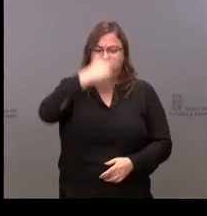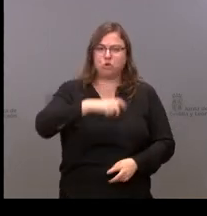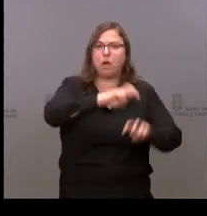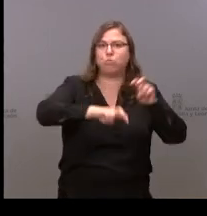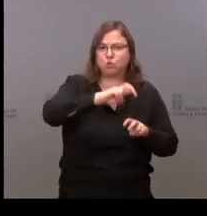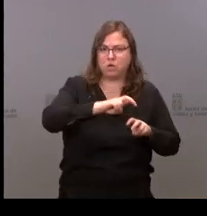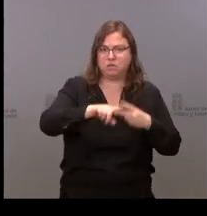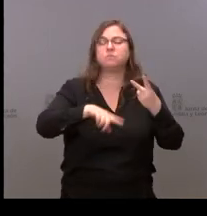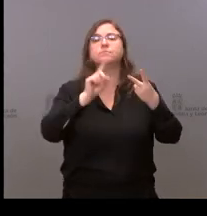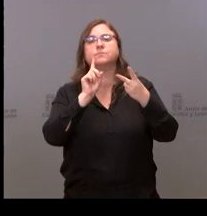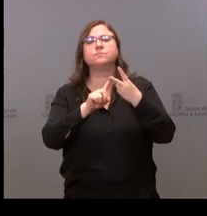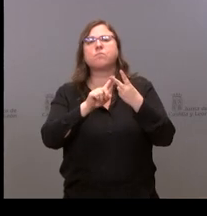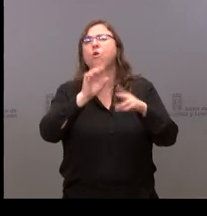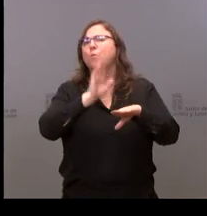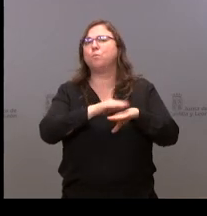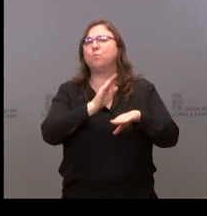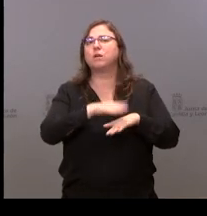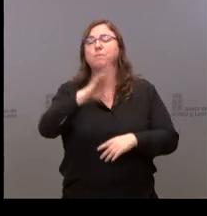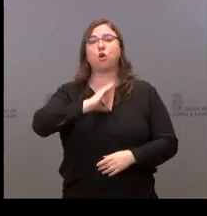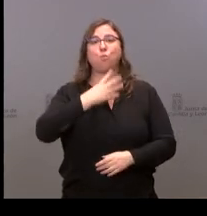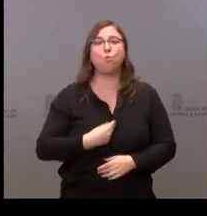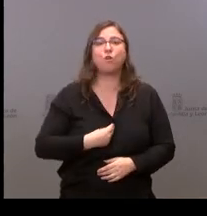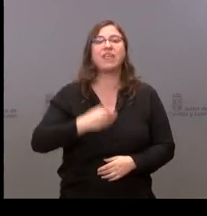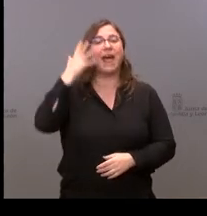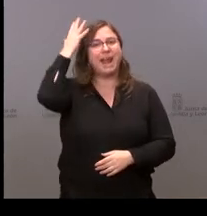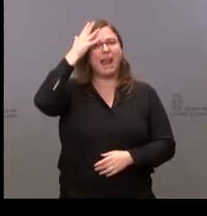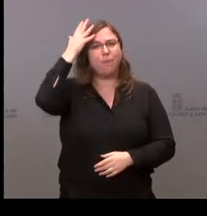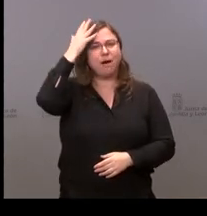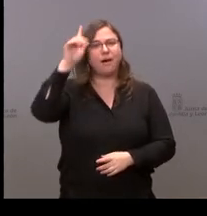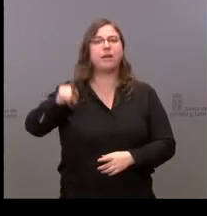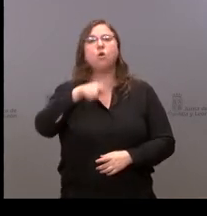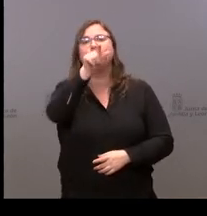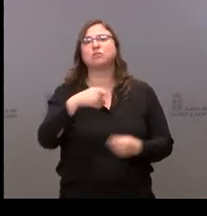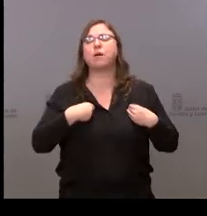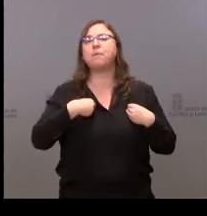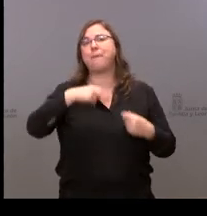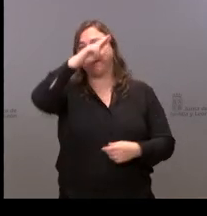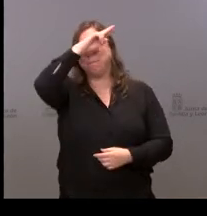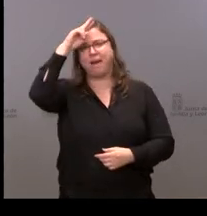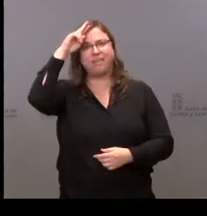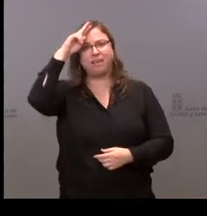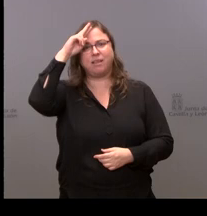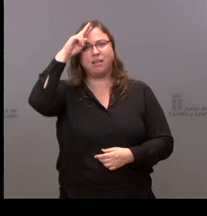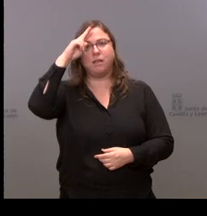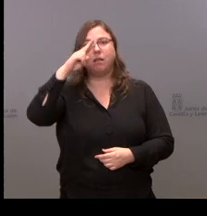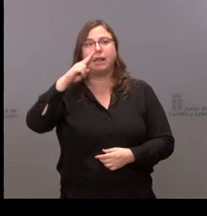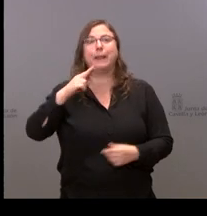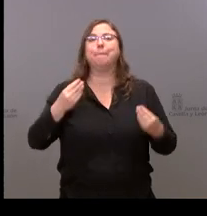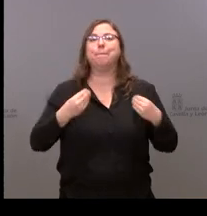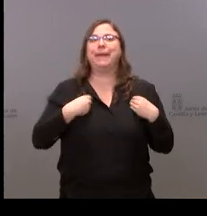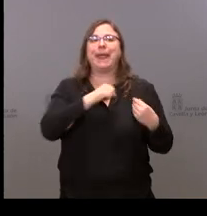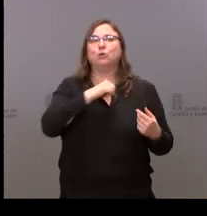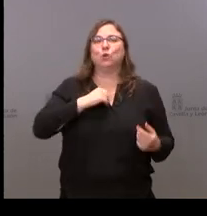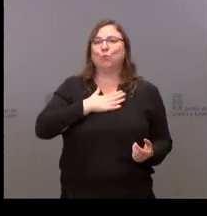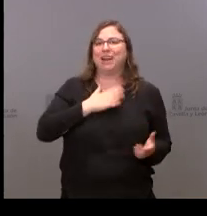segunda pregunta es si considera que los murcianos, los navarros o incluso los madrileños no son dueños de sus vidas, ya que están